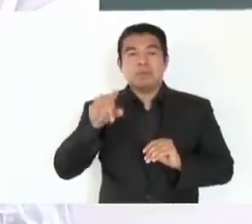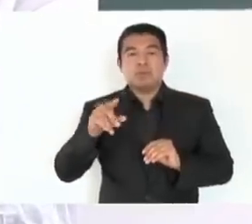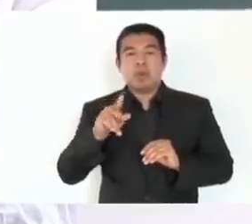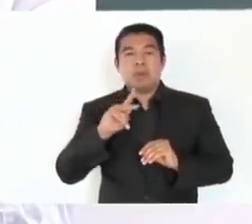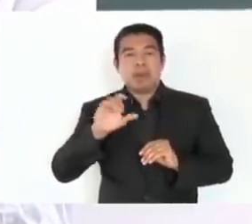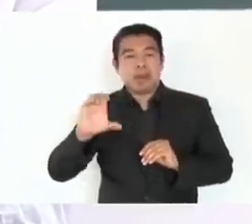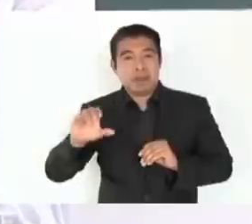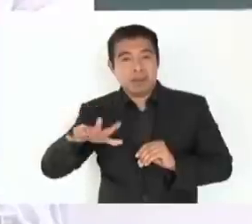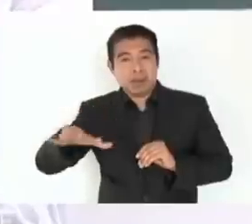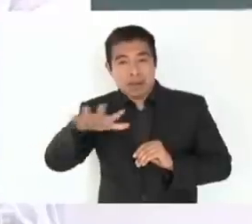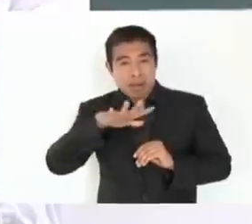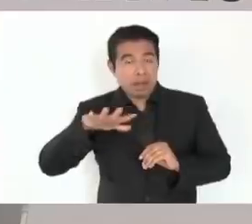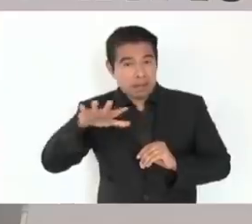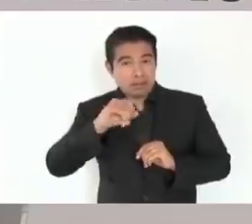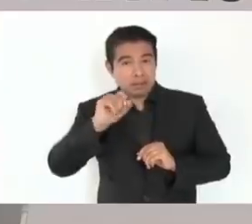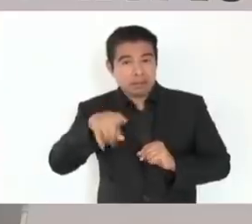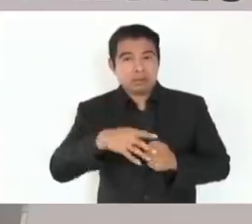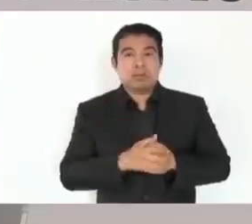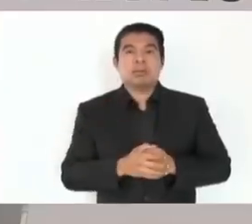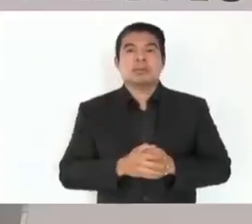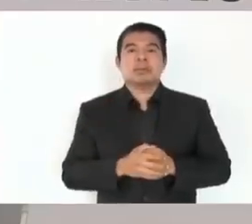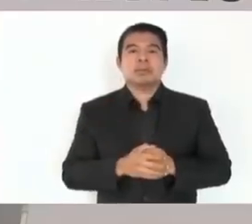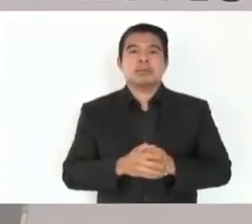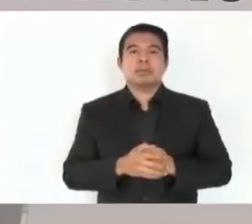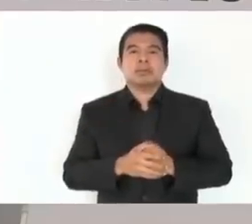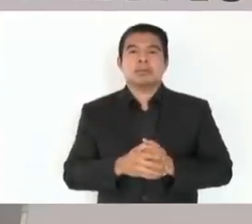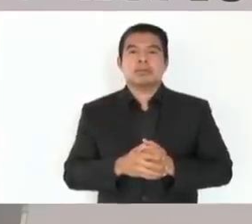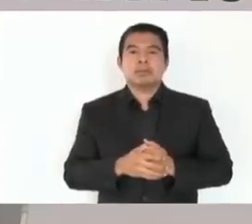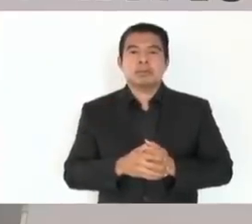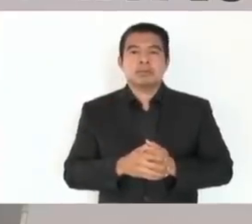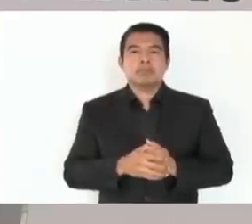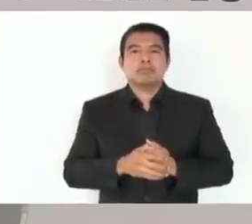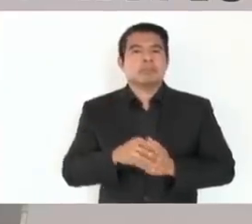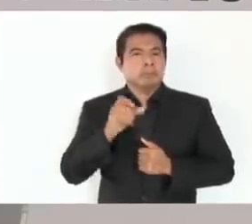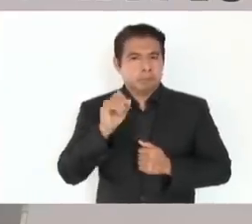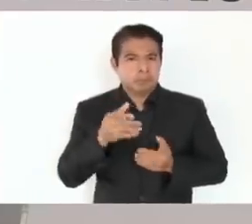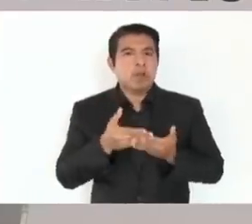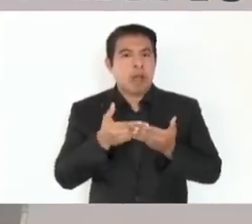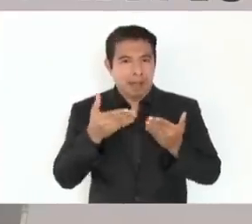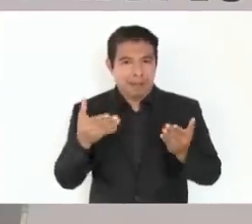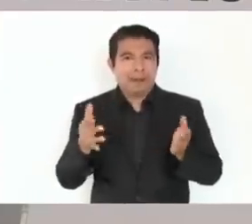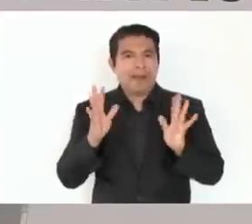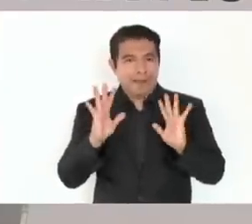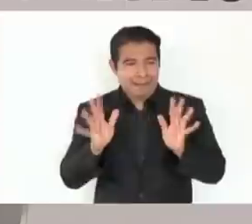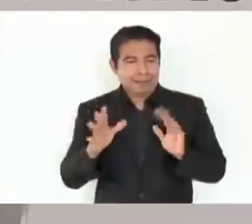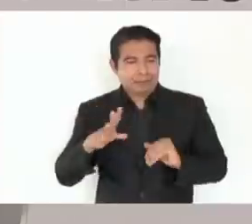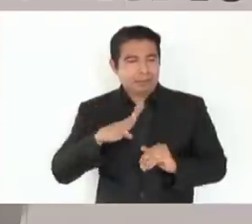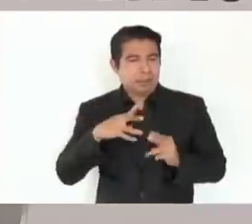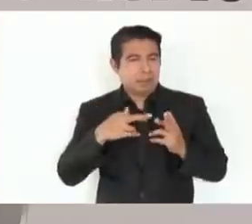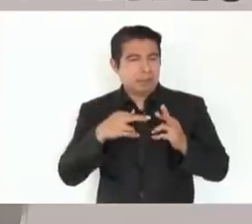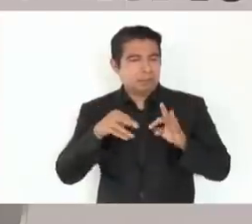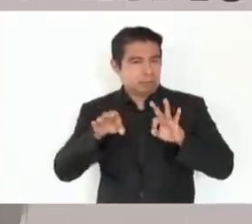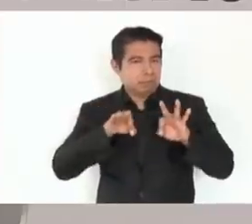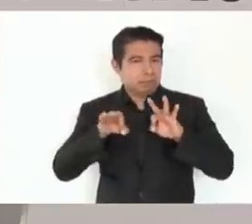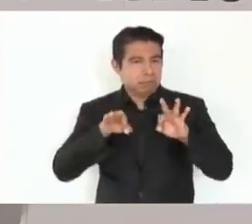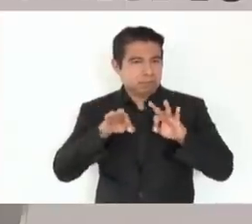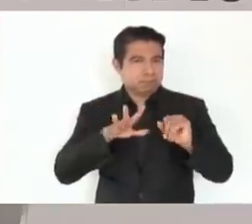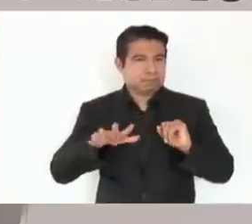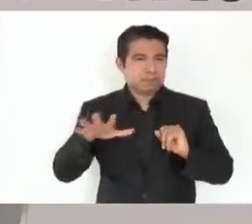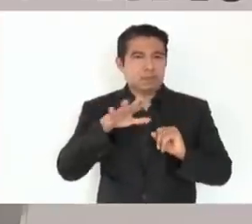Ahora hay trabajo en la